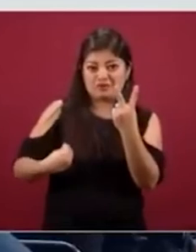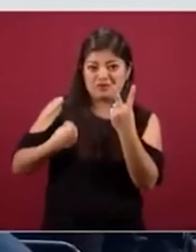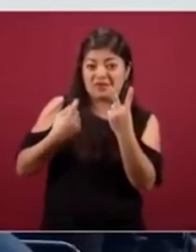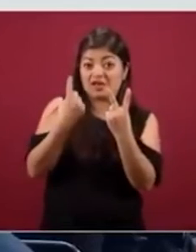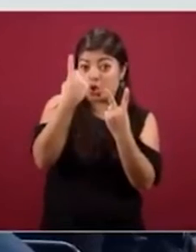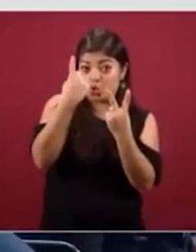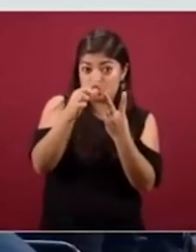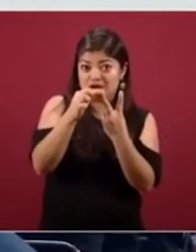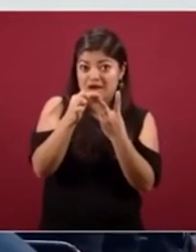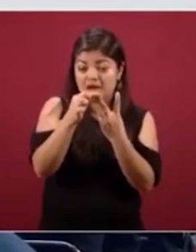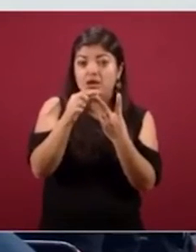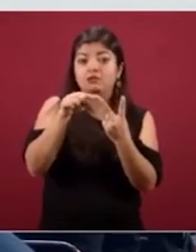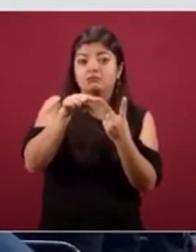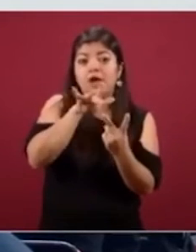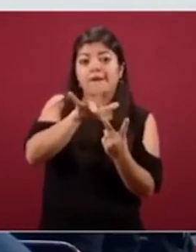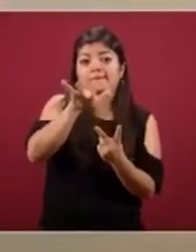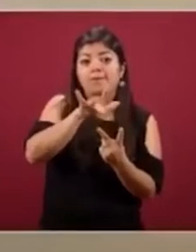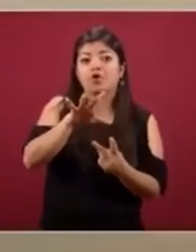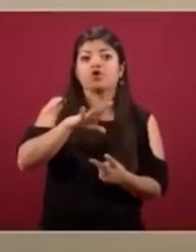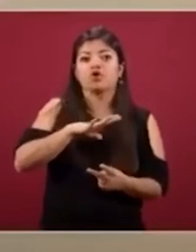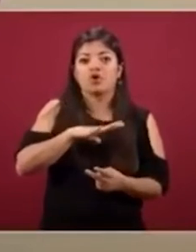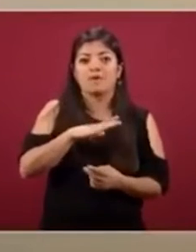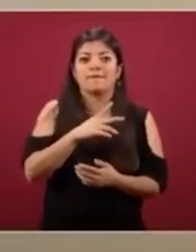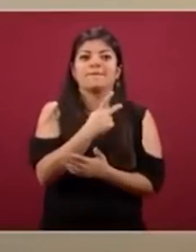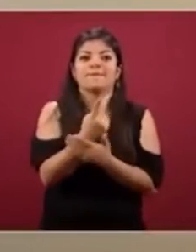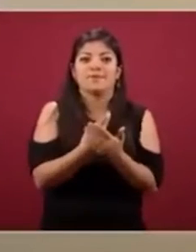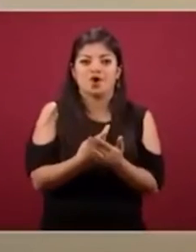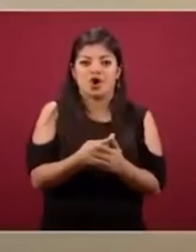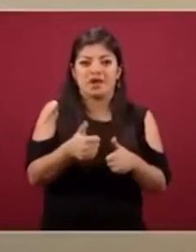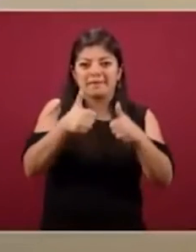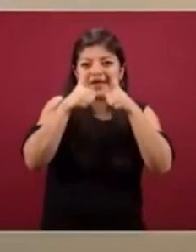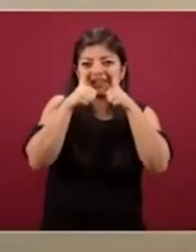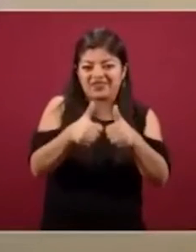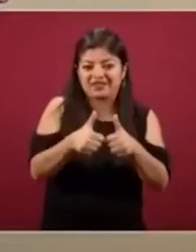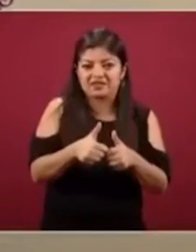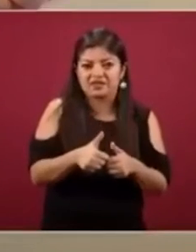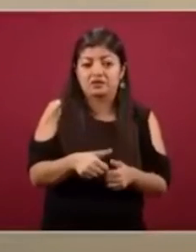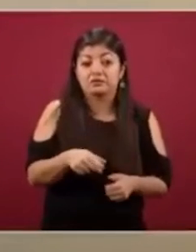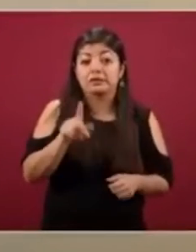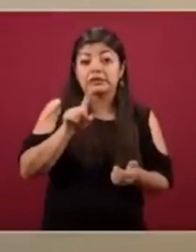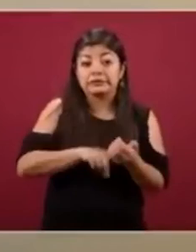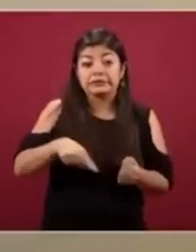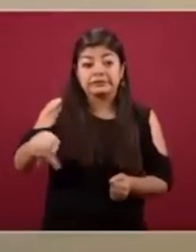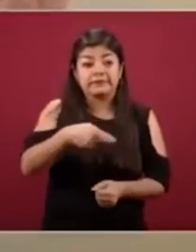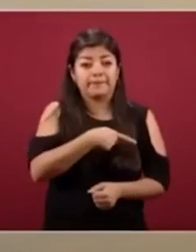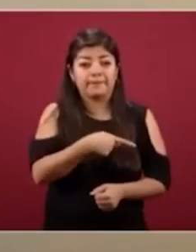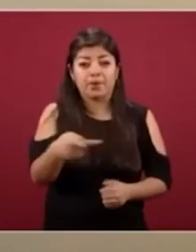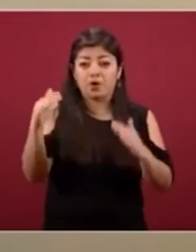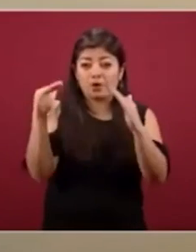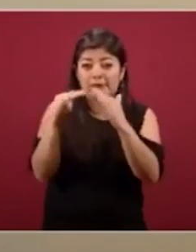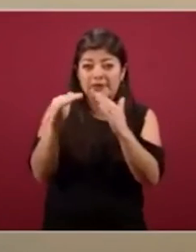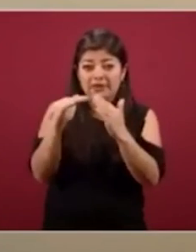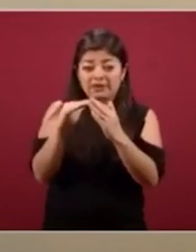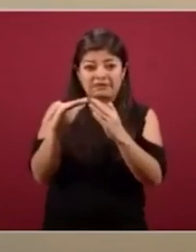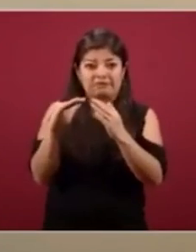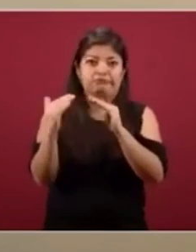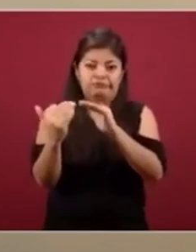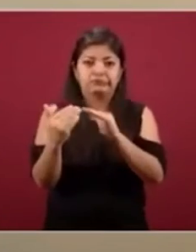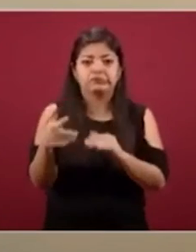programa integral de bienestar. Las viviendas con muy alto nivel de marginación, que son más de